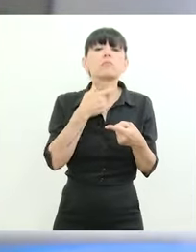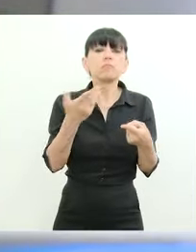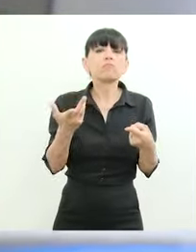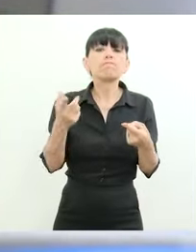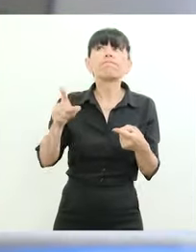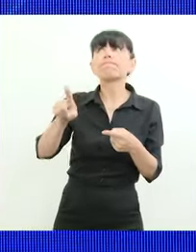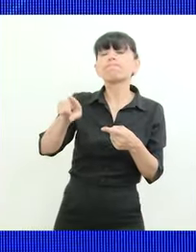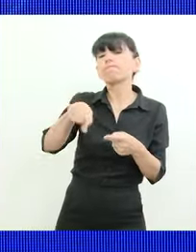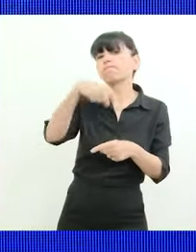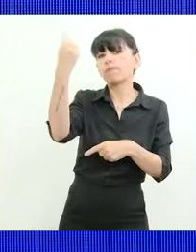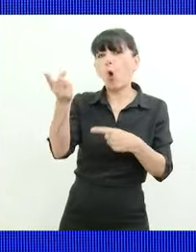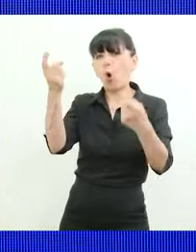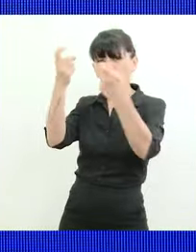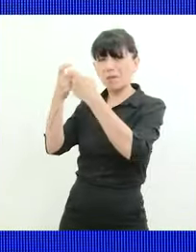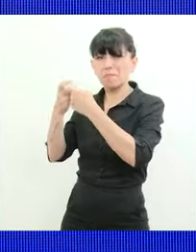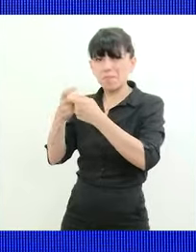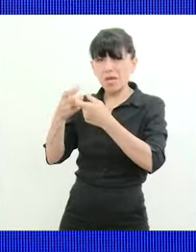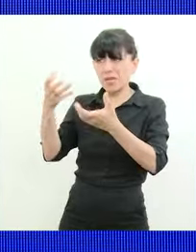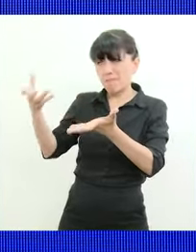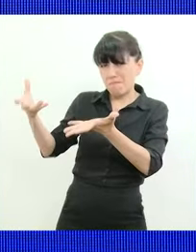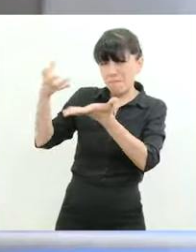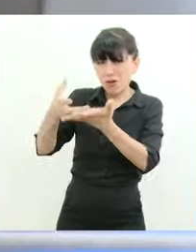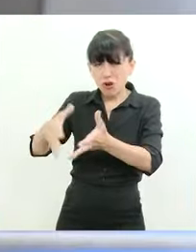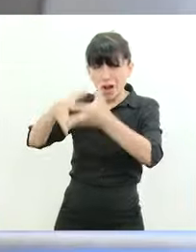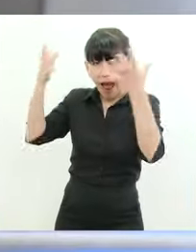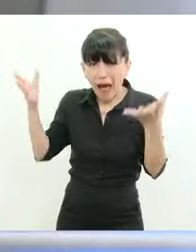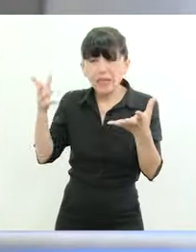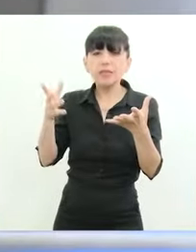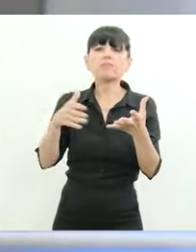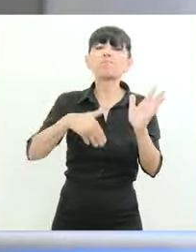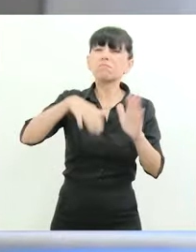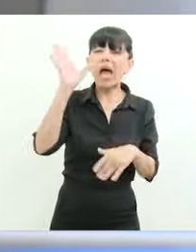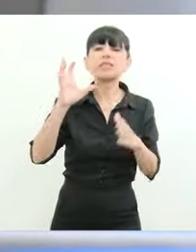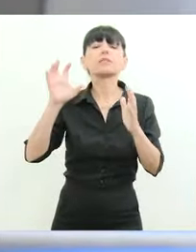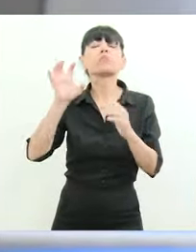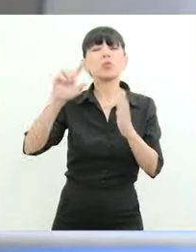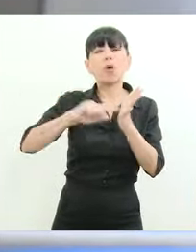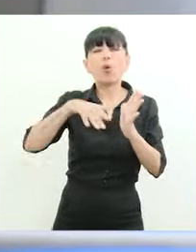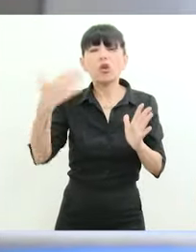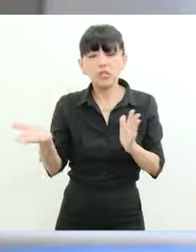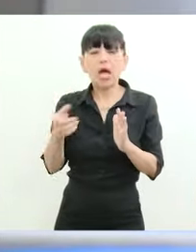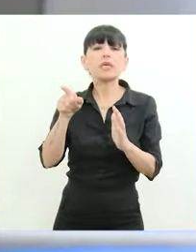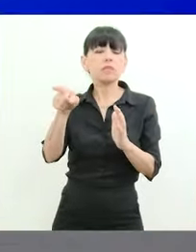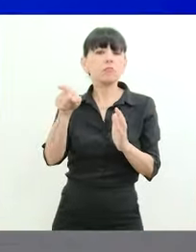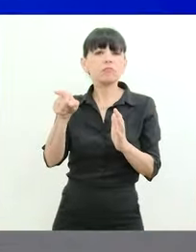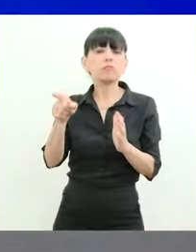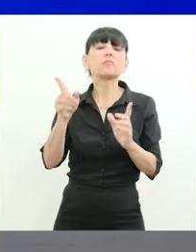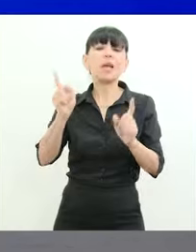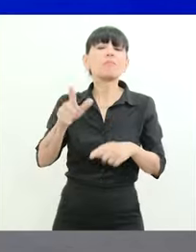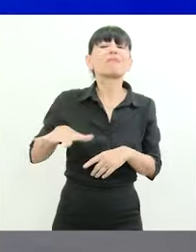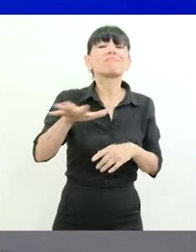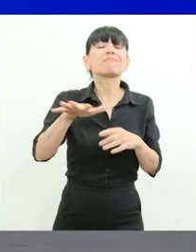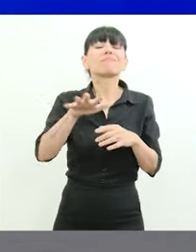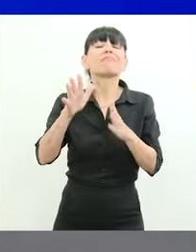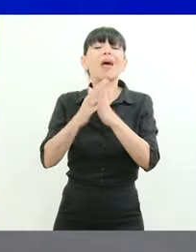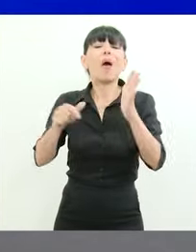vengan grandes inversiones a la Argentina. Puntualmente esto tendría un gran impacto en el sudoeste bonaerense, en complejo portuario sudoeste bonaerense, con Bahía Blanca como